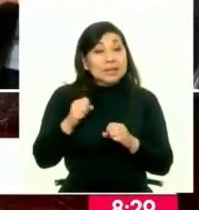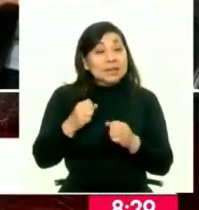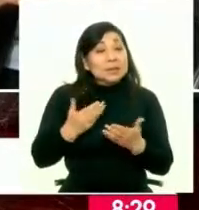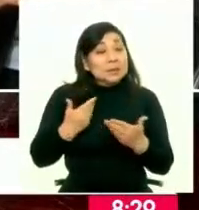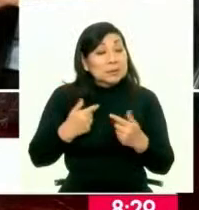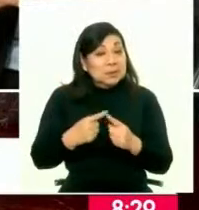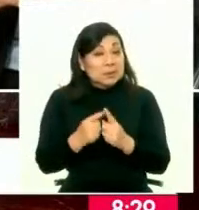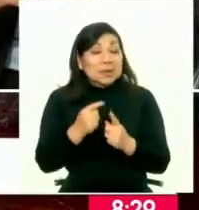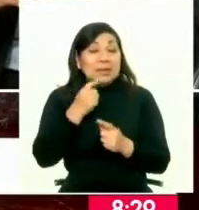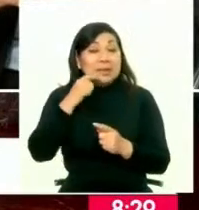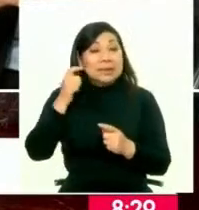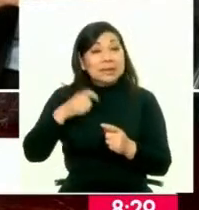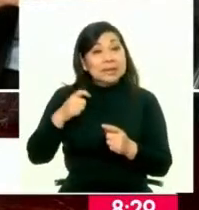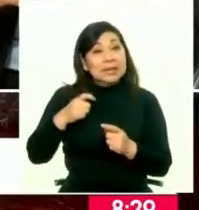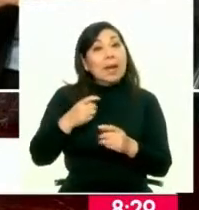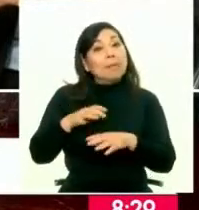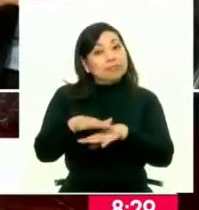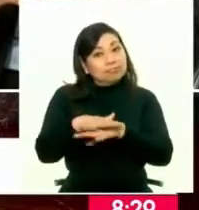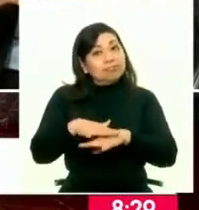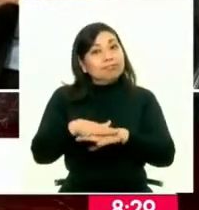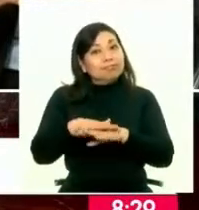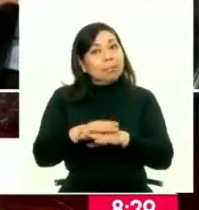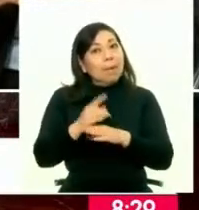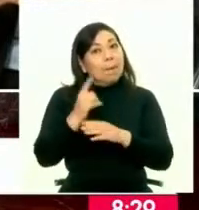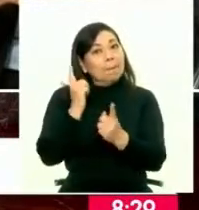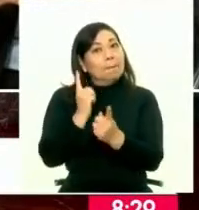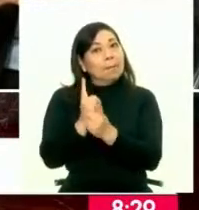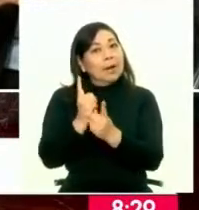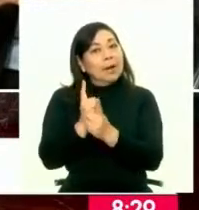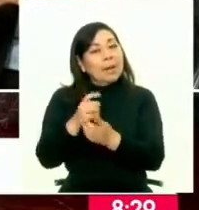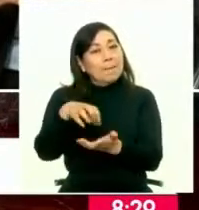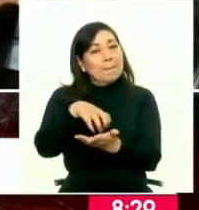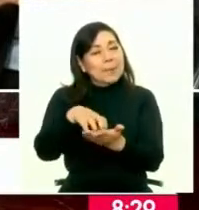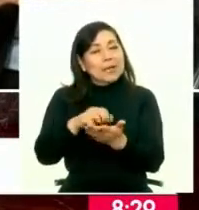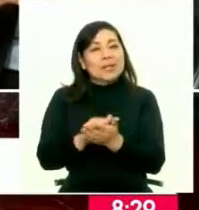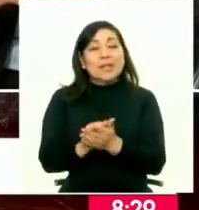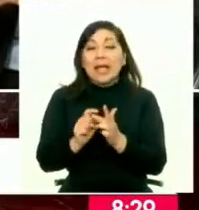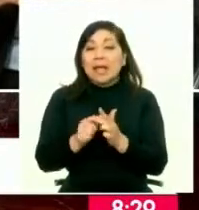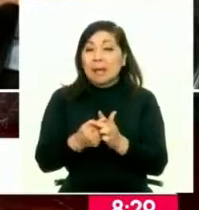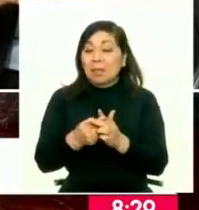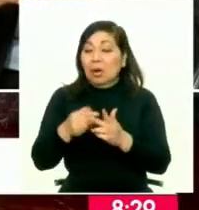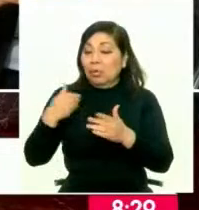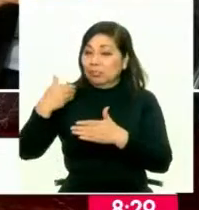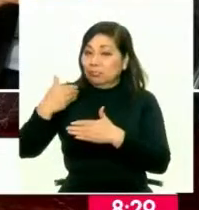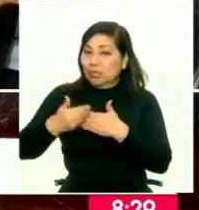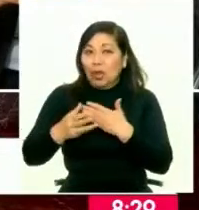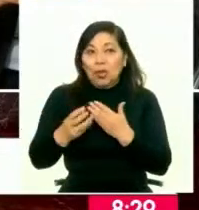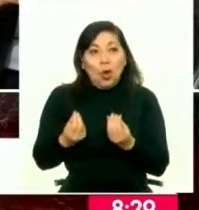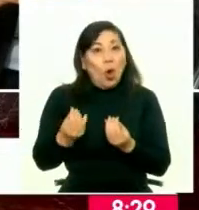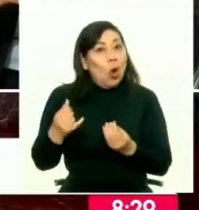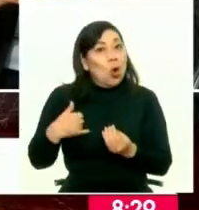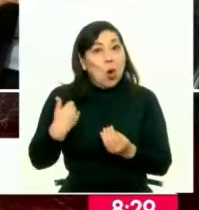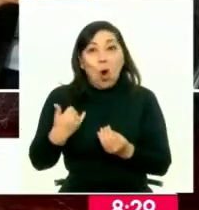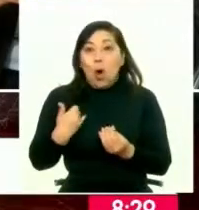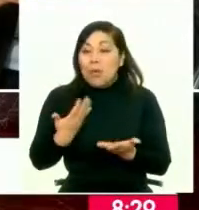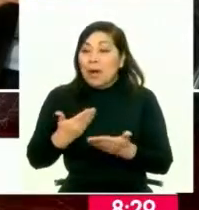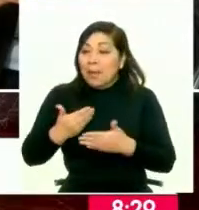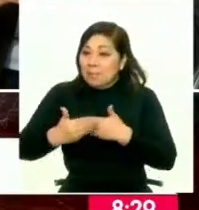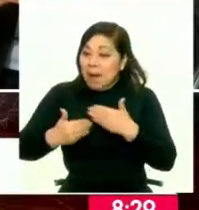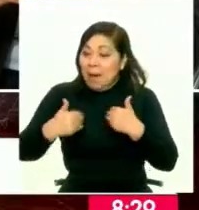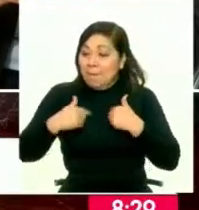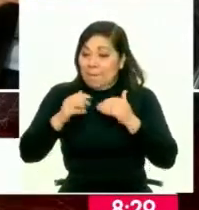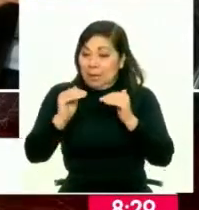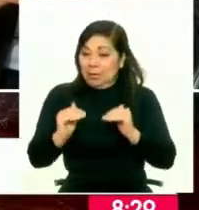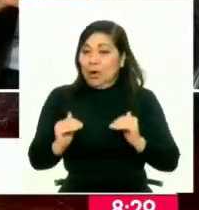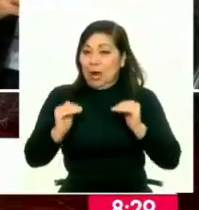prospectivas necesarias para prepararnos para un escenario en el que la población empiece a evolucionar. Ya no tanto jóvenes, sino cada vez más